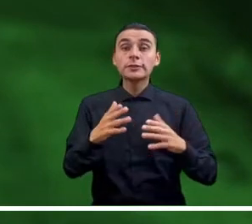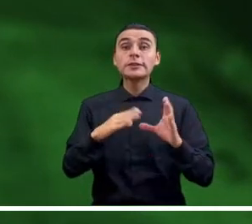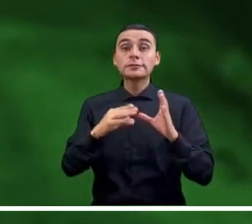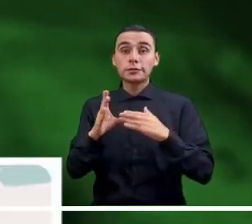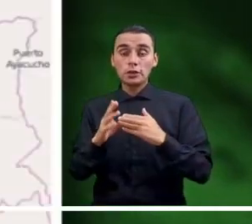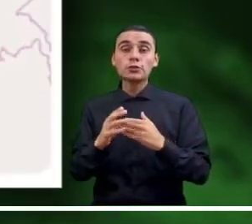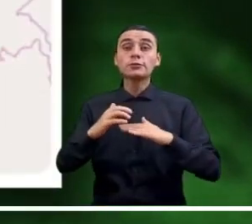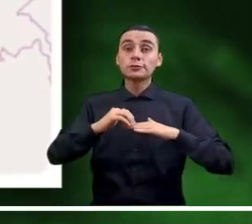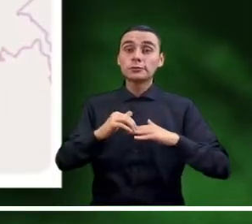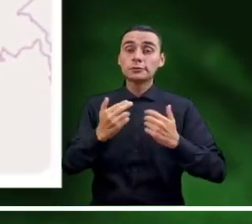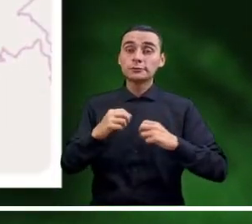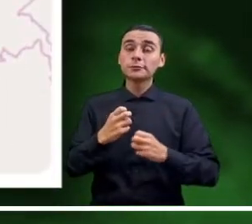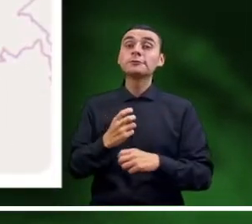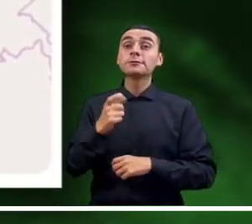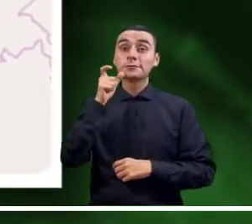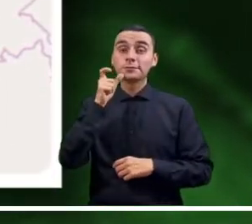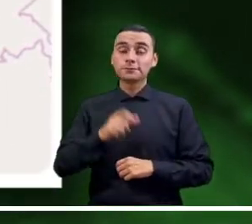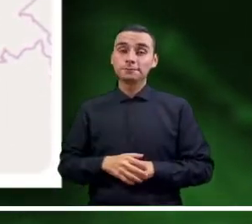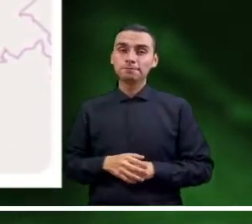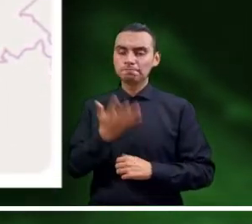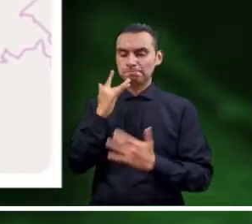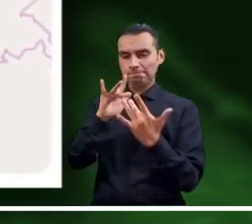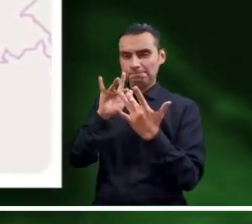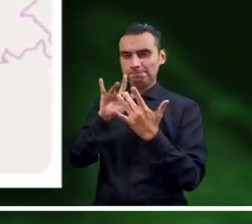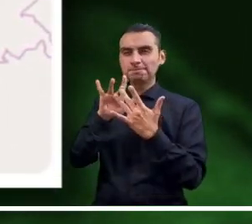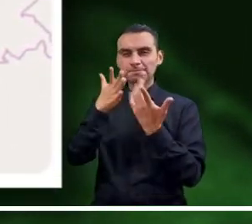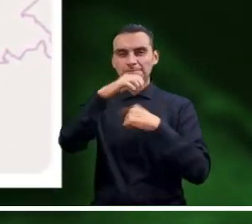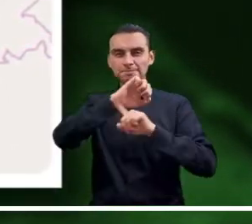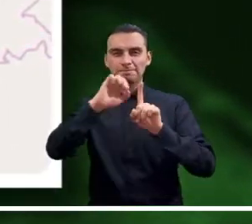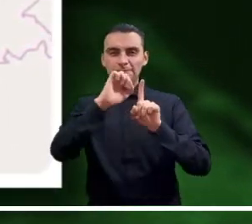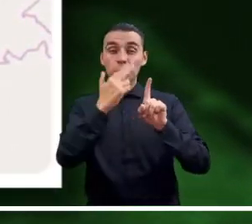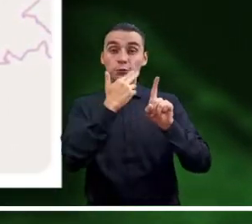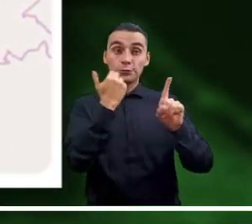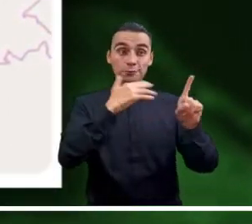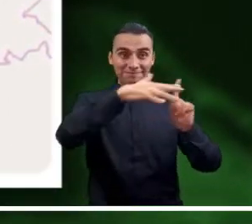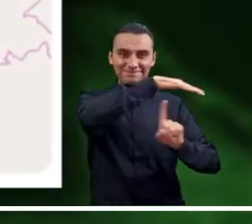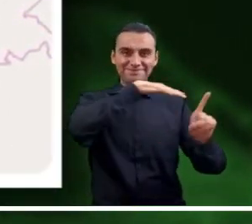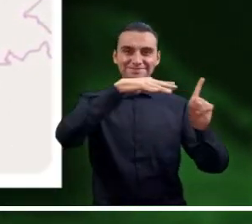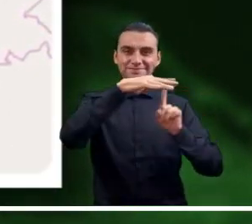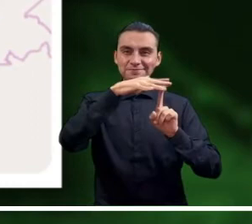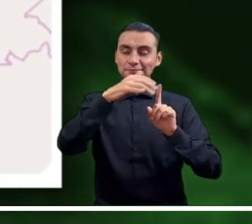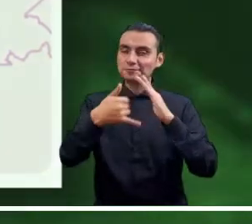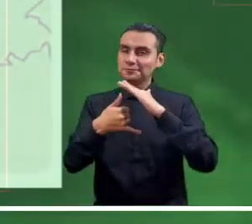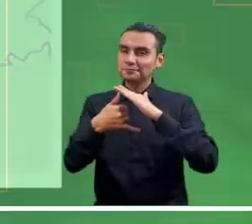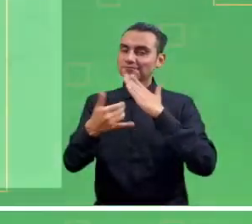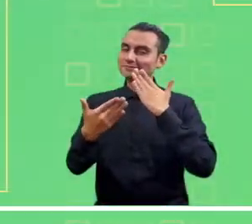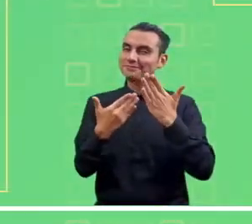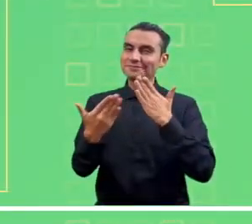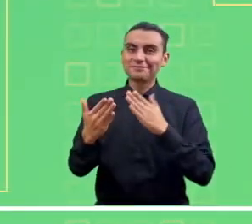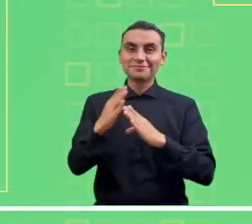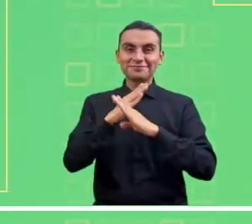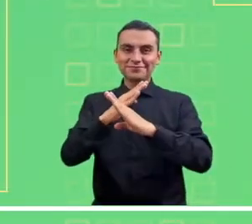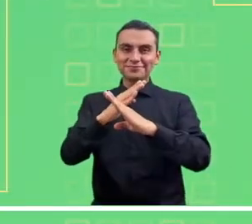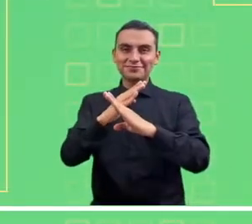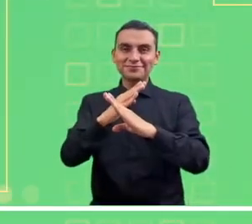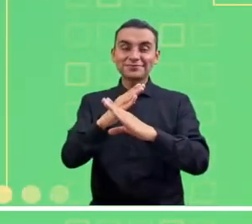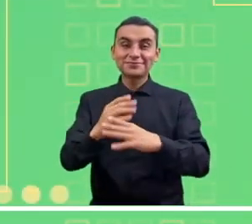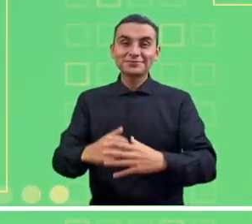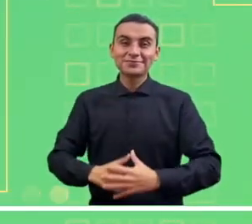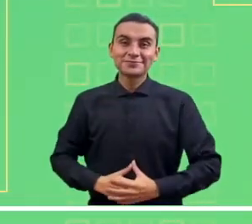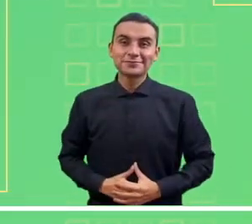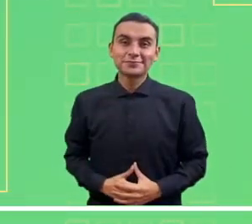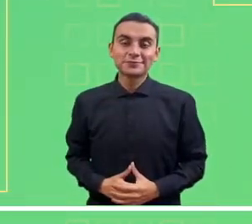Alerta roja por probabilidad de deslizamientos de tierra en Cauca, Tolima y Caldas. Síguenos en nuestras redes